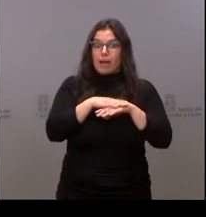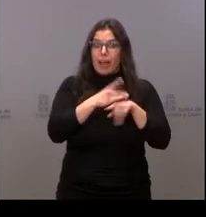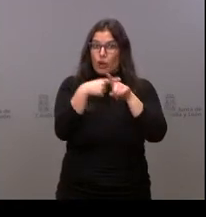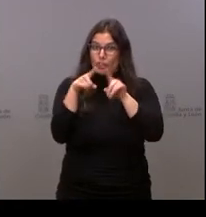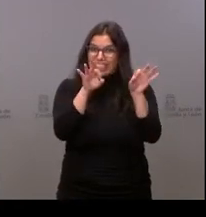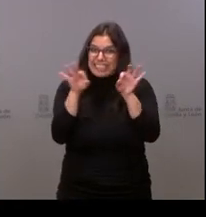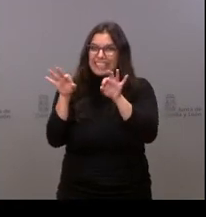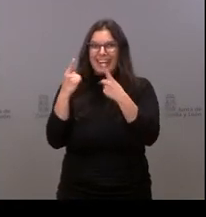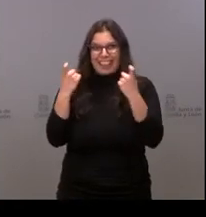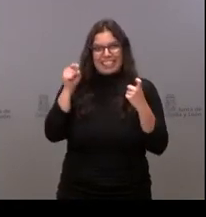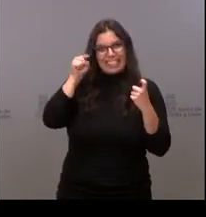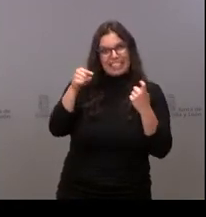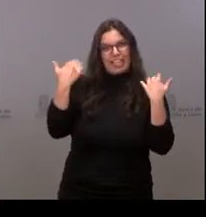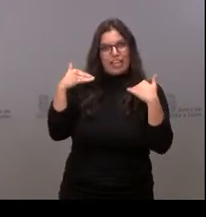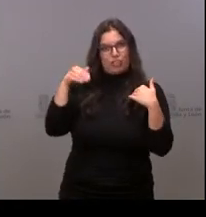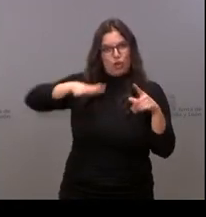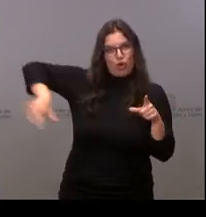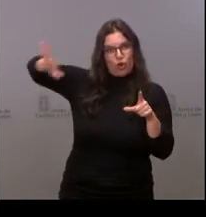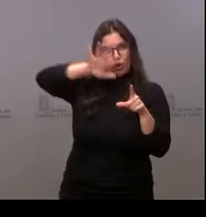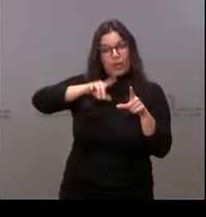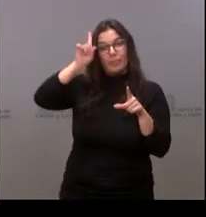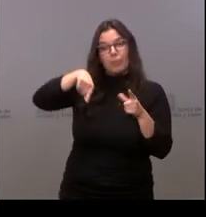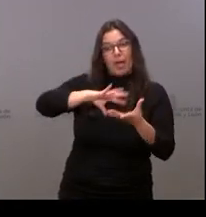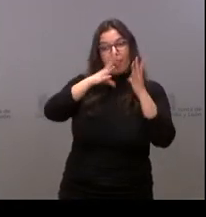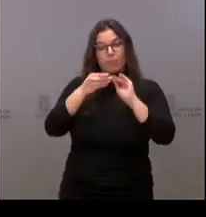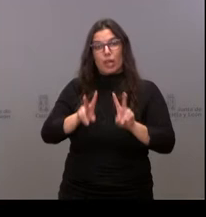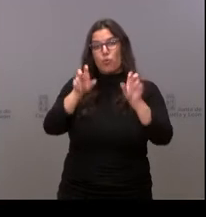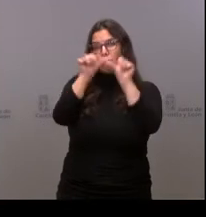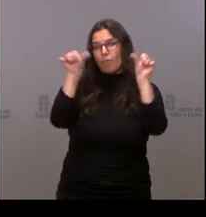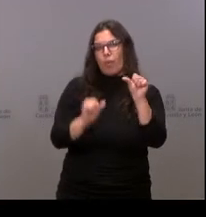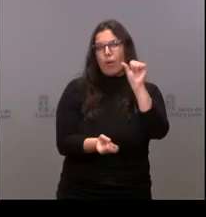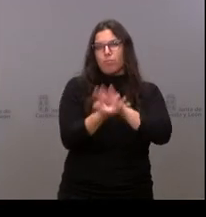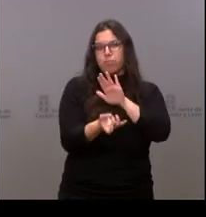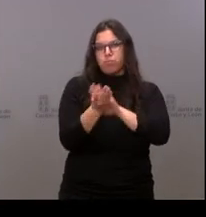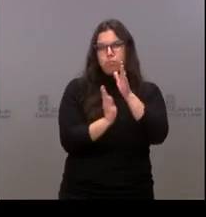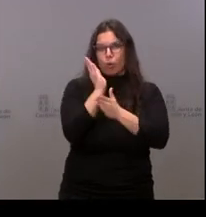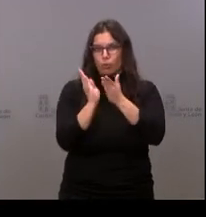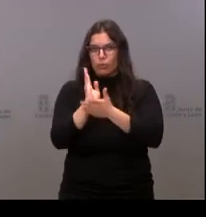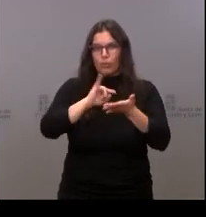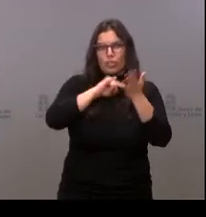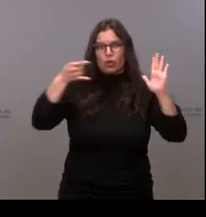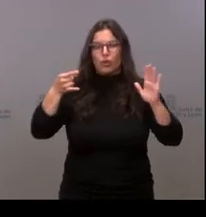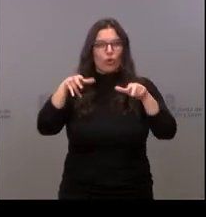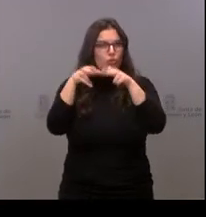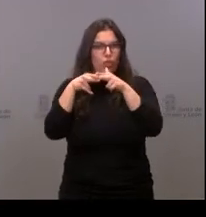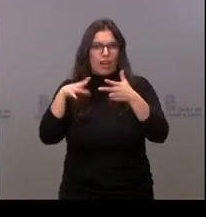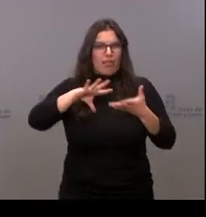y también para adaptarla a los nuevos modelos productivos, tecnológicos y sociales.